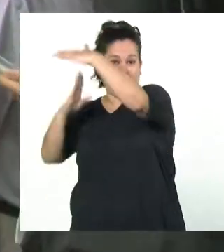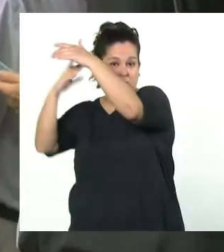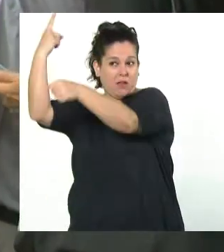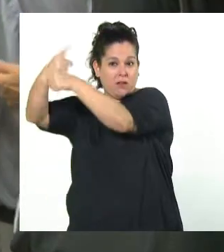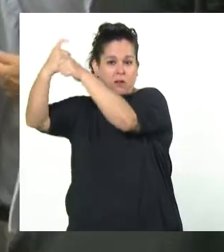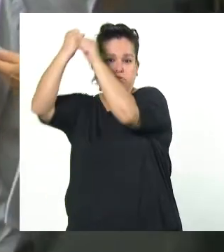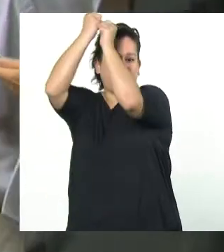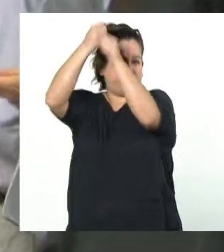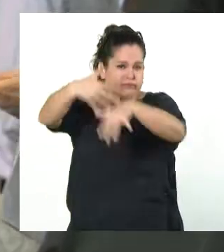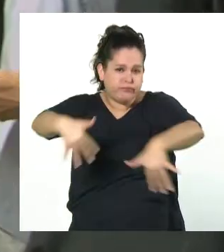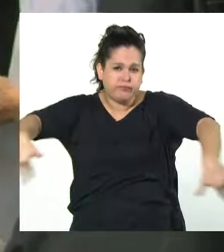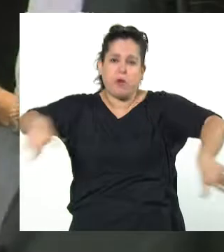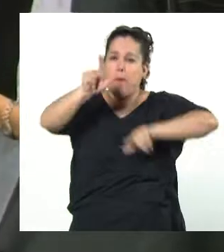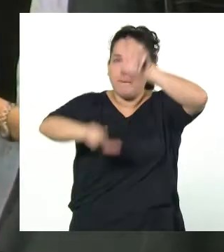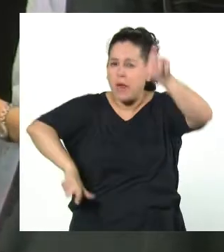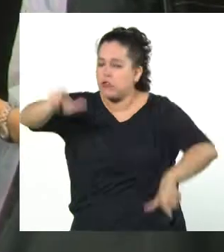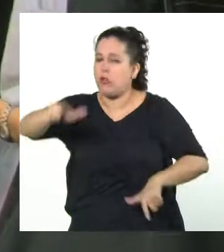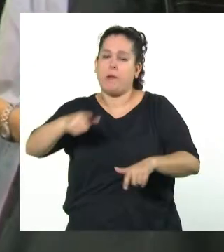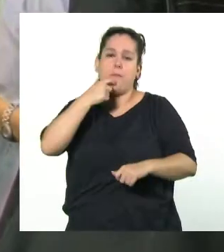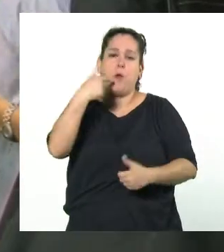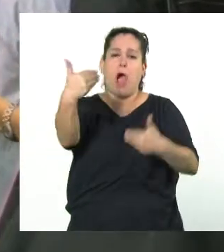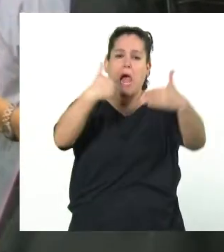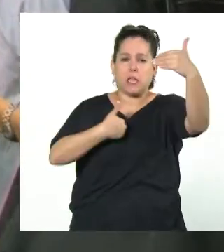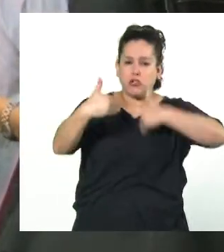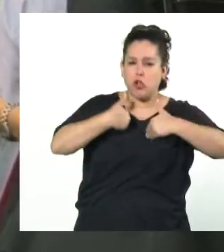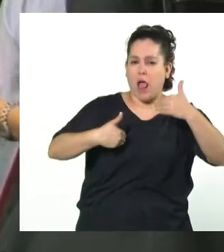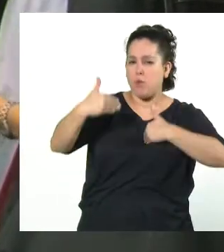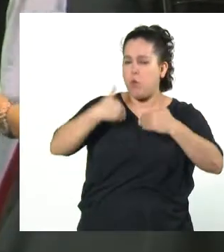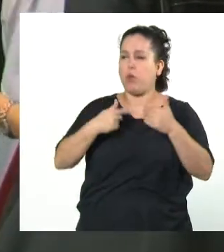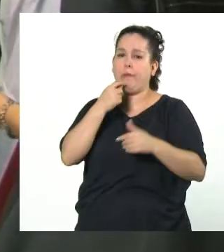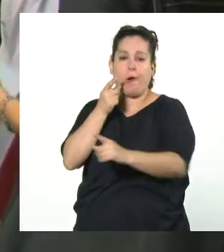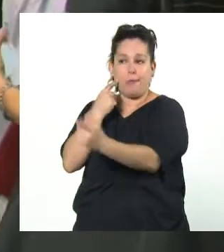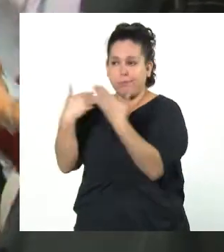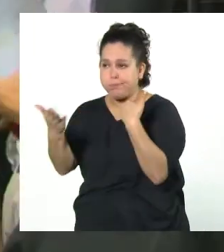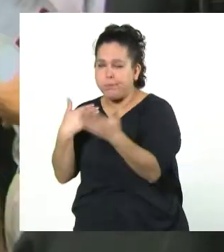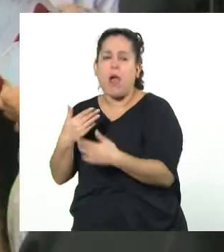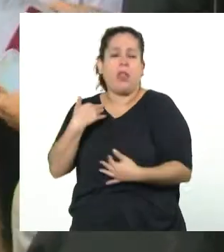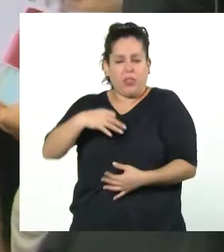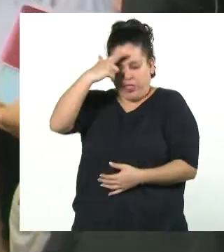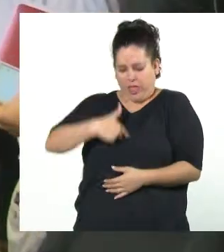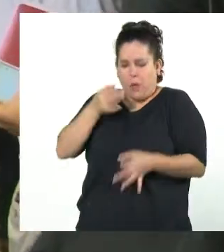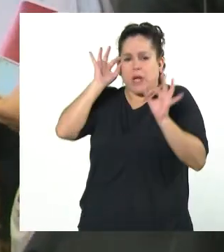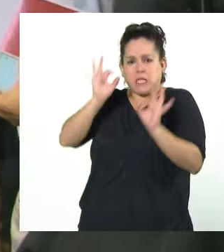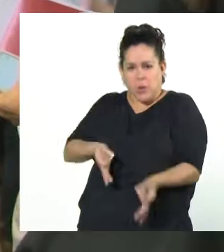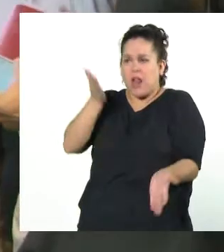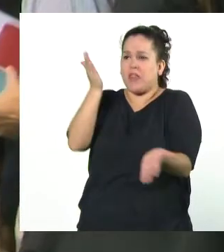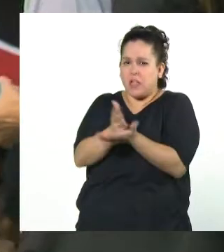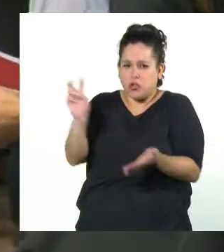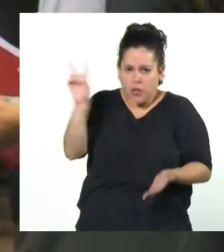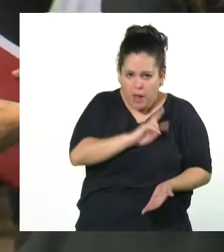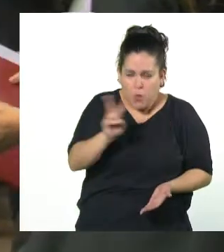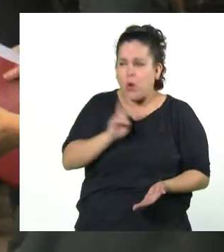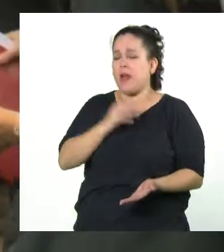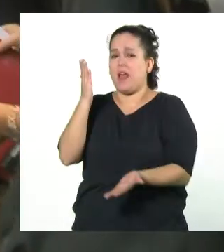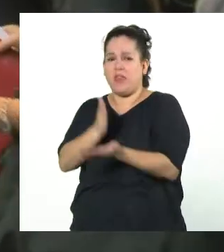que atiende una ventanilla al público, tiene que saber y conocer cuáles son los derechos de las mujeres, los derechos del género, los derechos de las disidencias